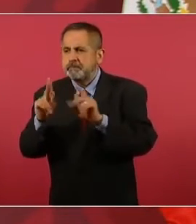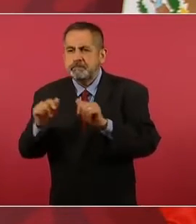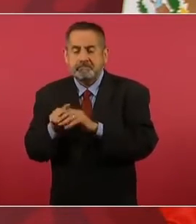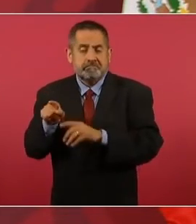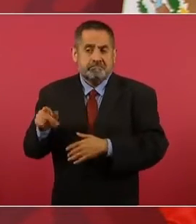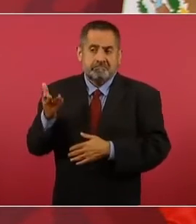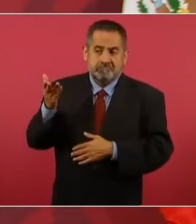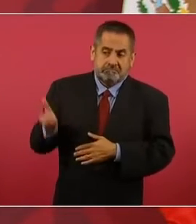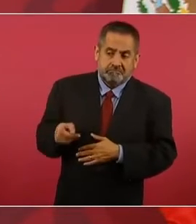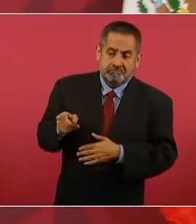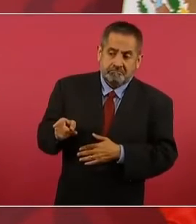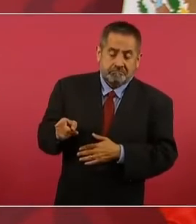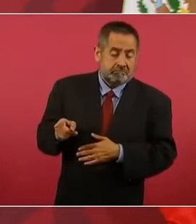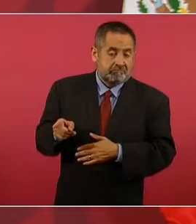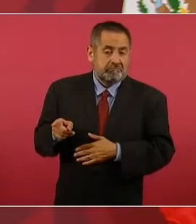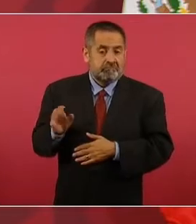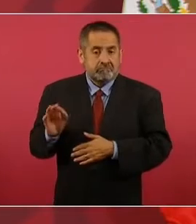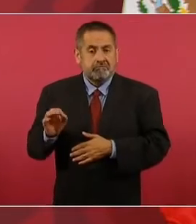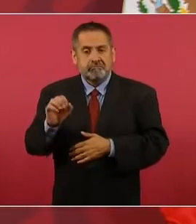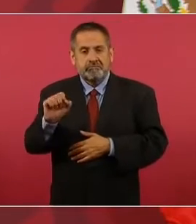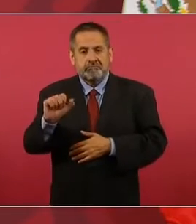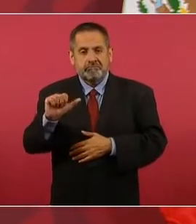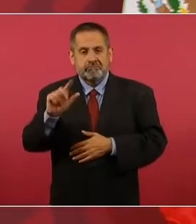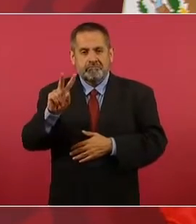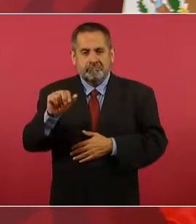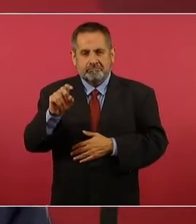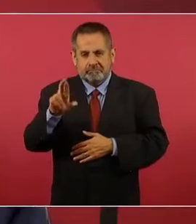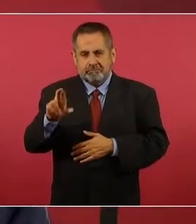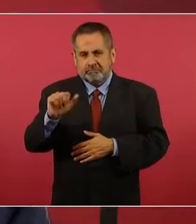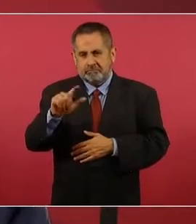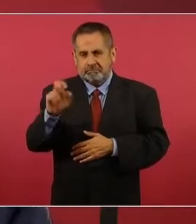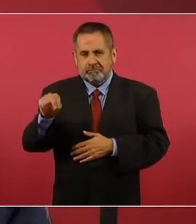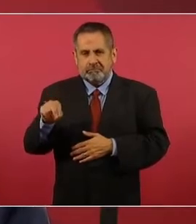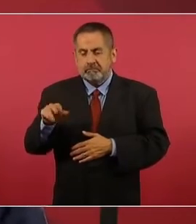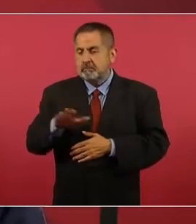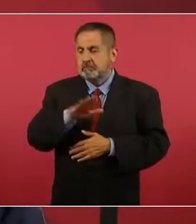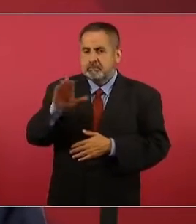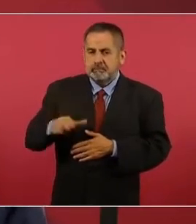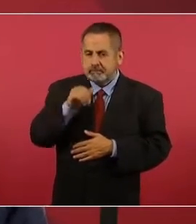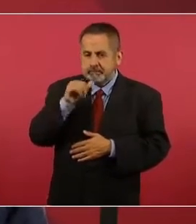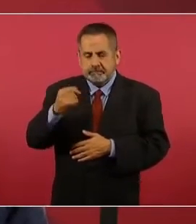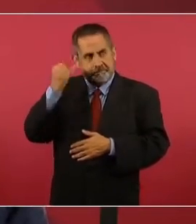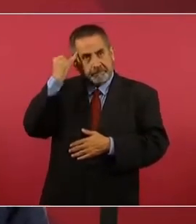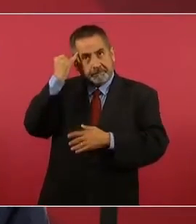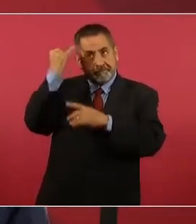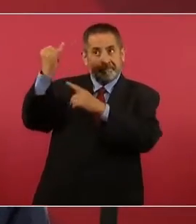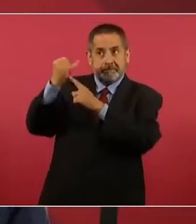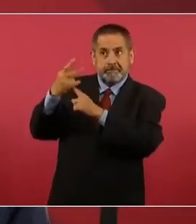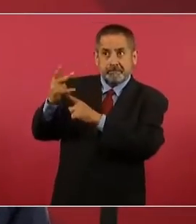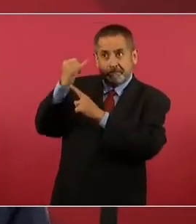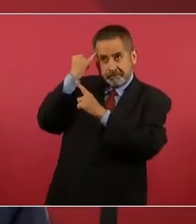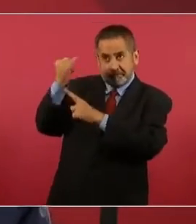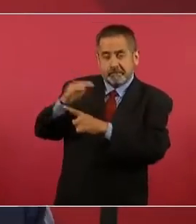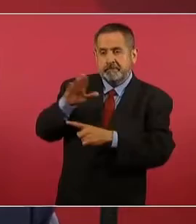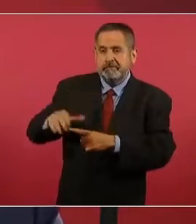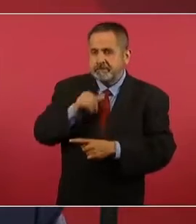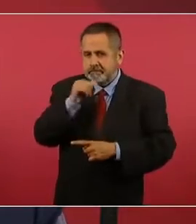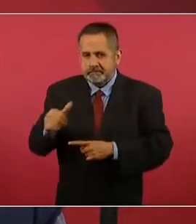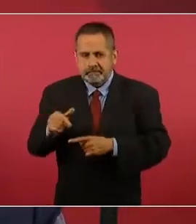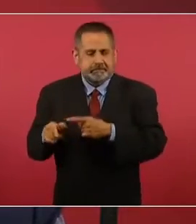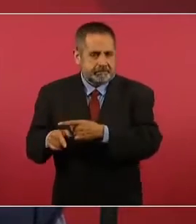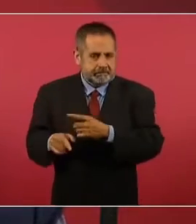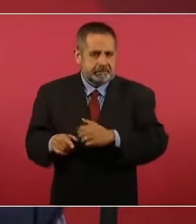Y digo Salvador Allende porque no ha muerto, las ideas no mueren. Entonces,